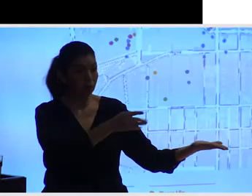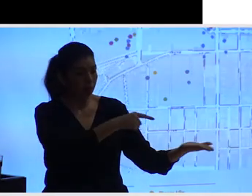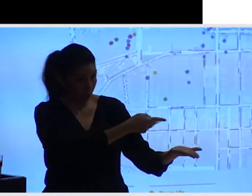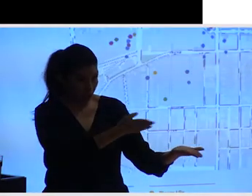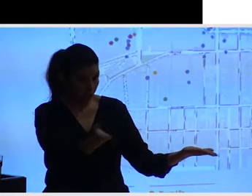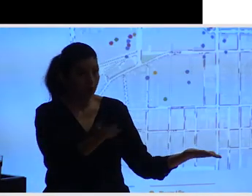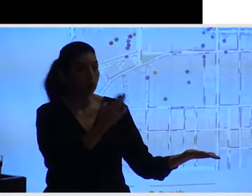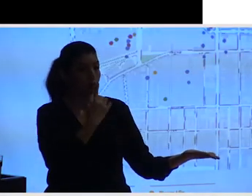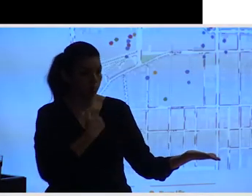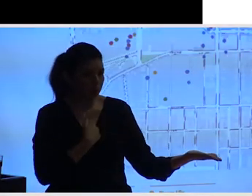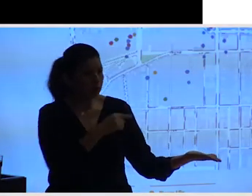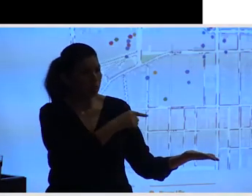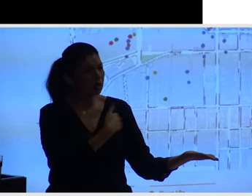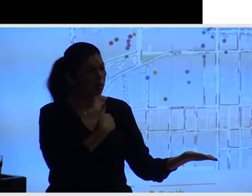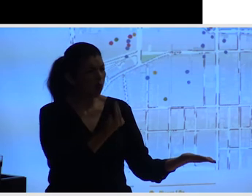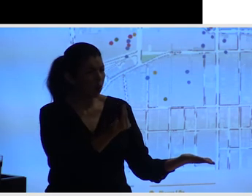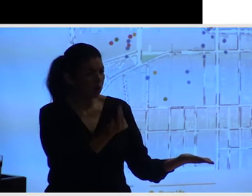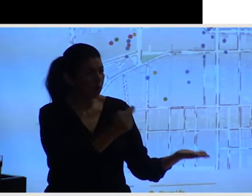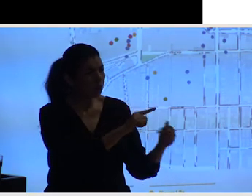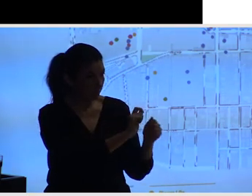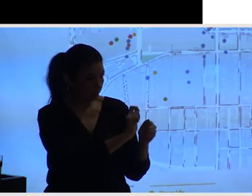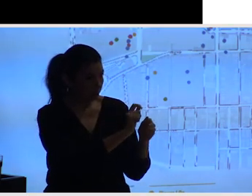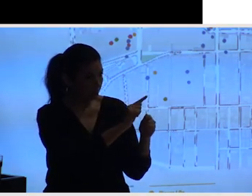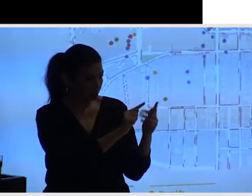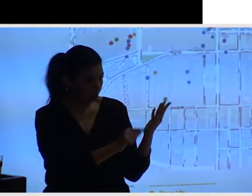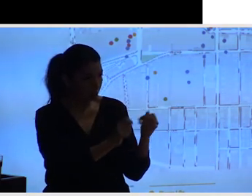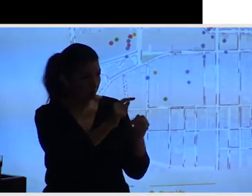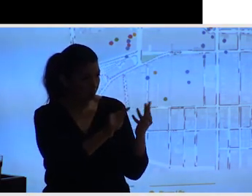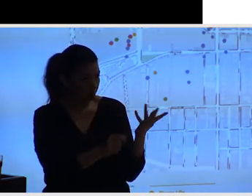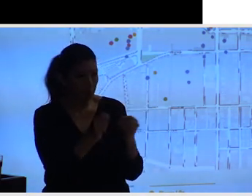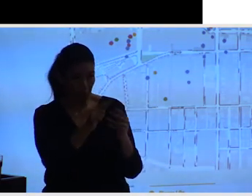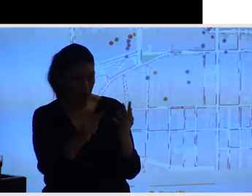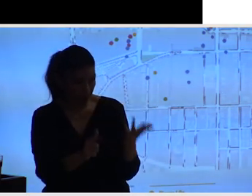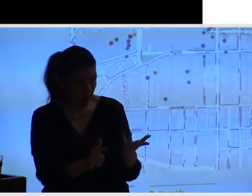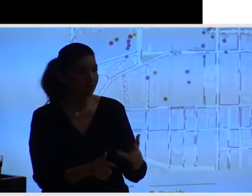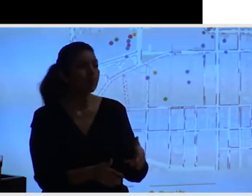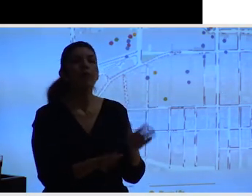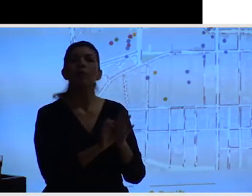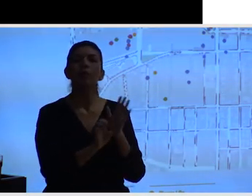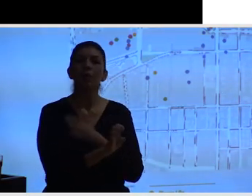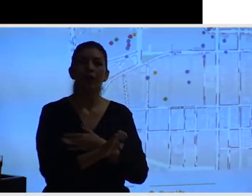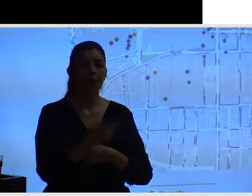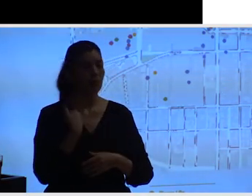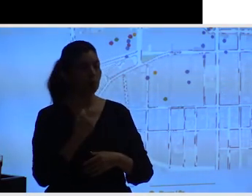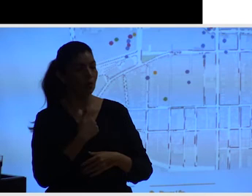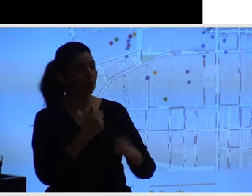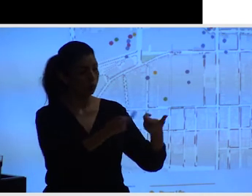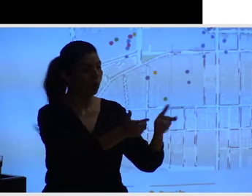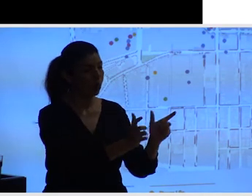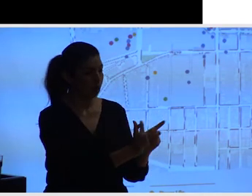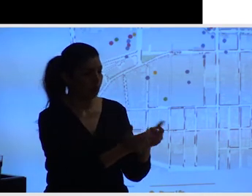Hacemos, por ejemplo, para romper el hielo, muchos ejercicios sobre cuáles son los lugares favoritos de las personas en sus propias